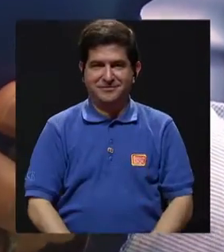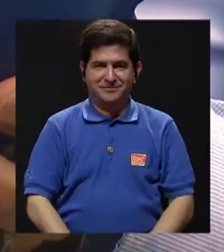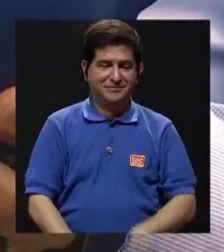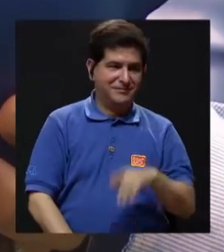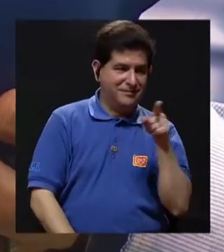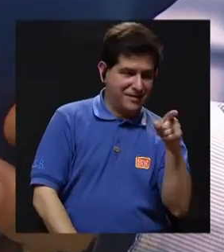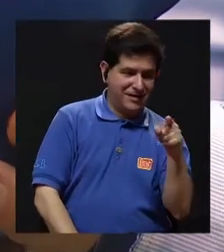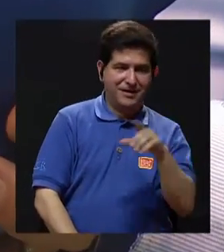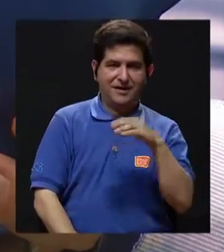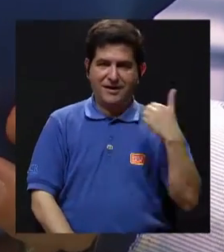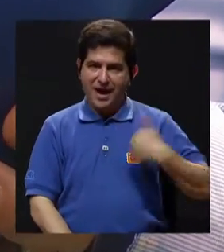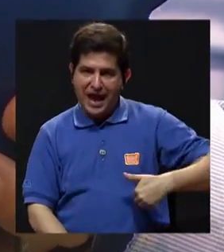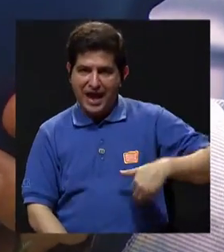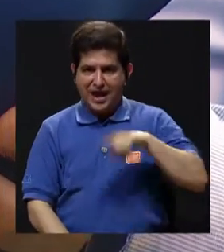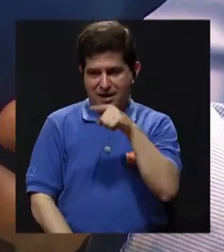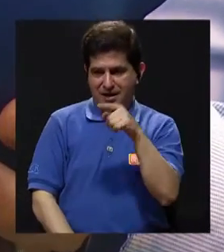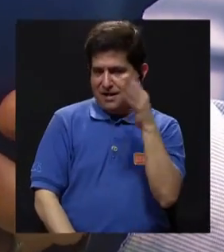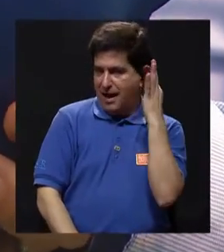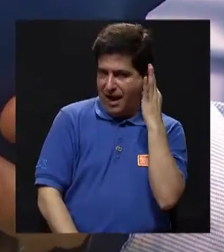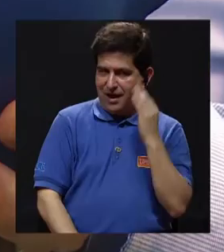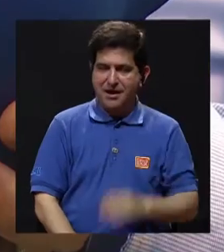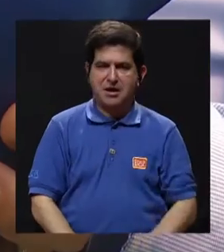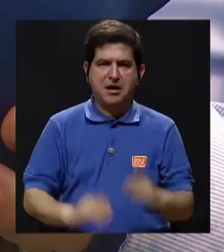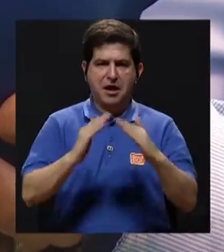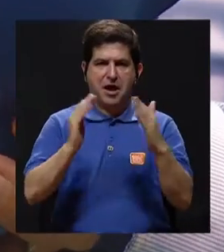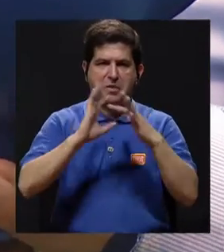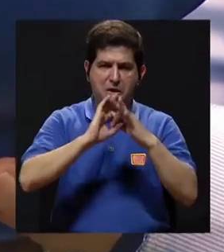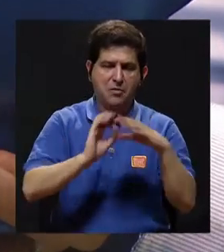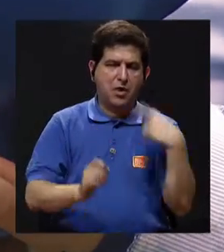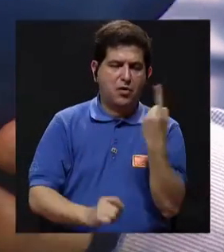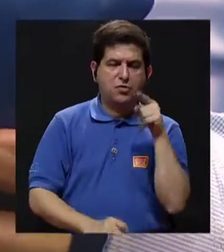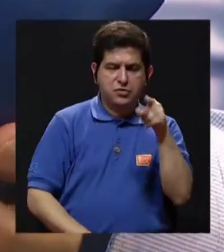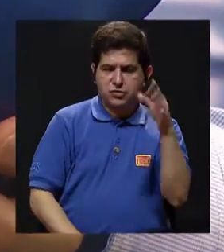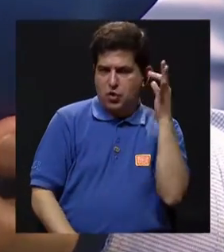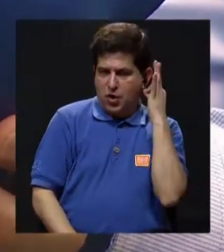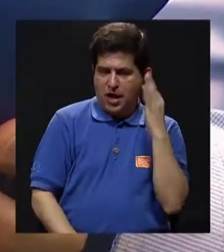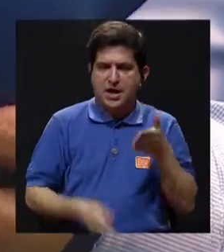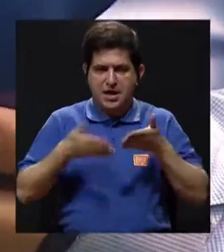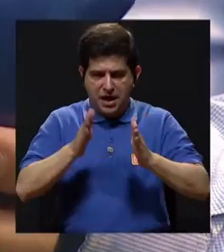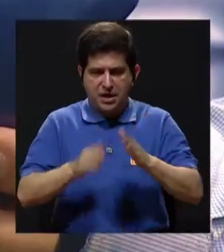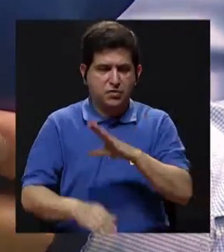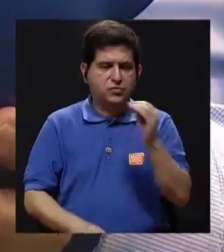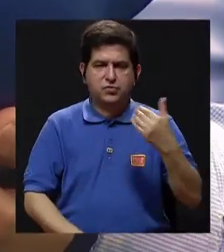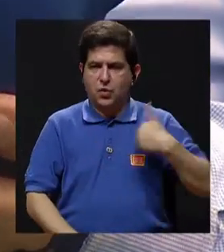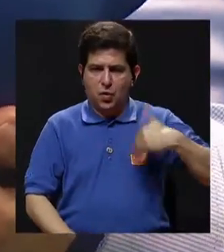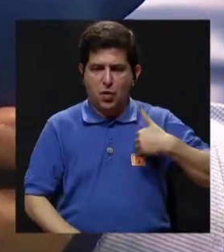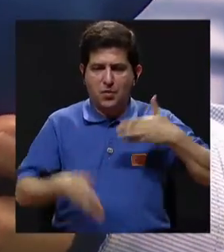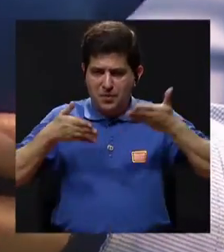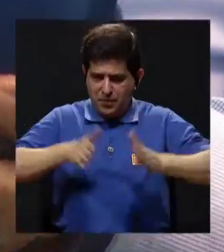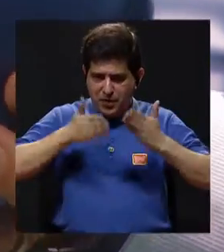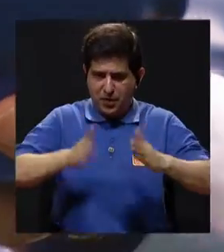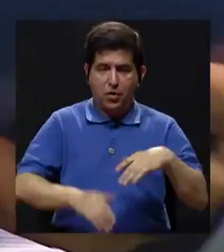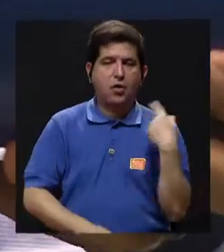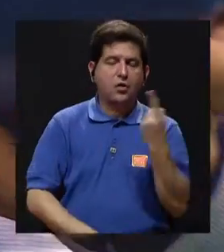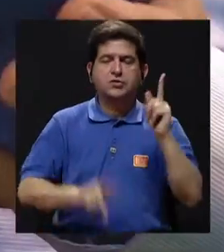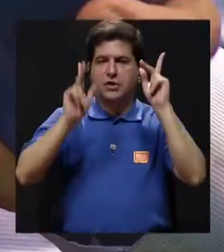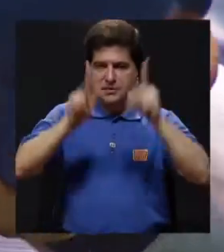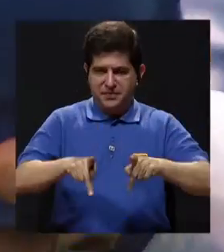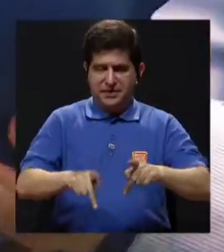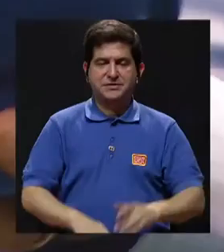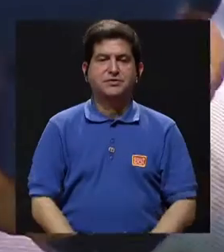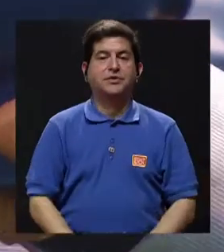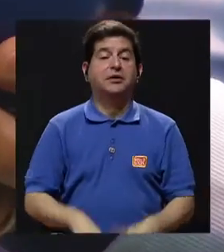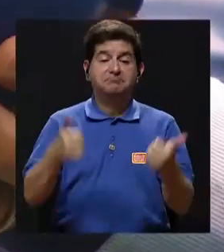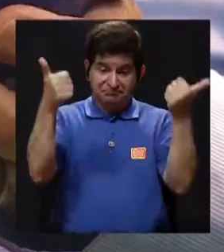Él o ella, y si viven juntos, o si solo es ella con los hijos, o si solo es él con los hijos, o si es solito,